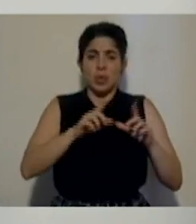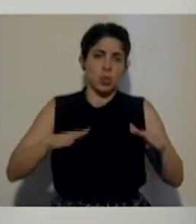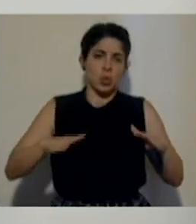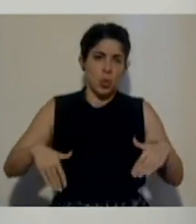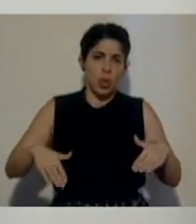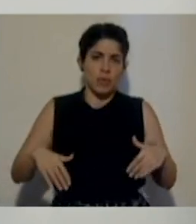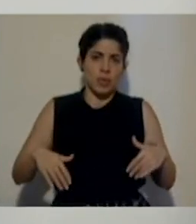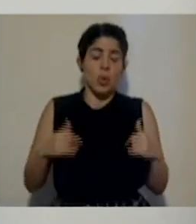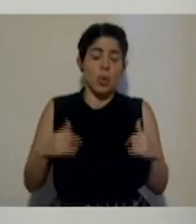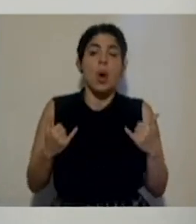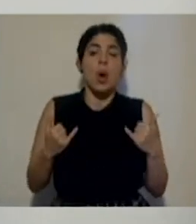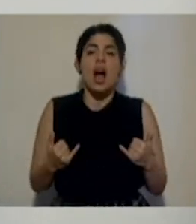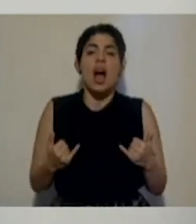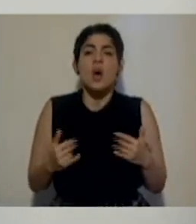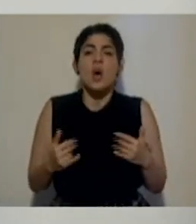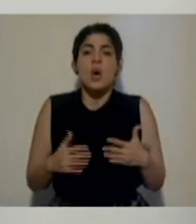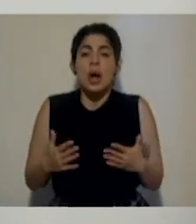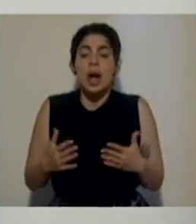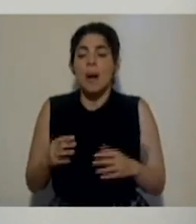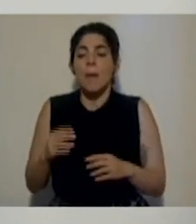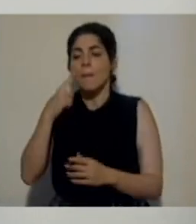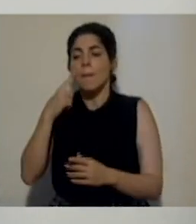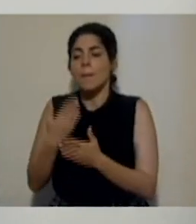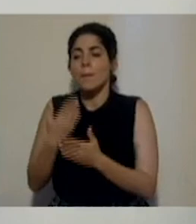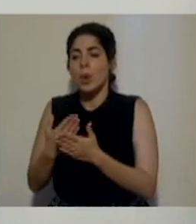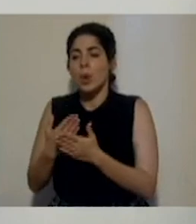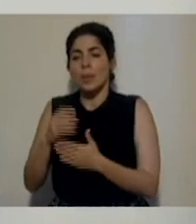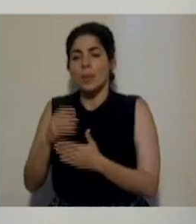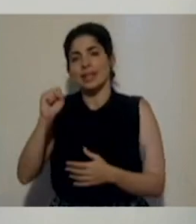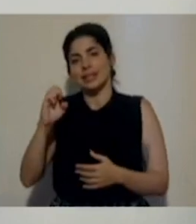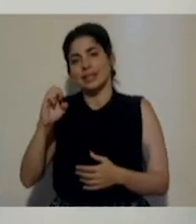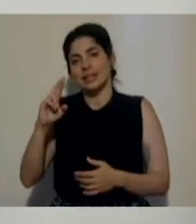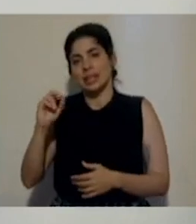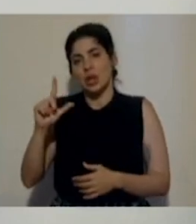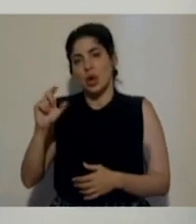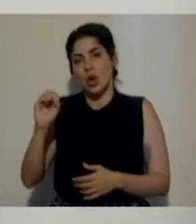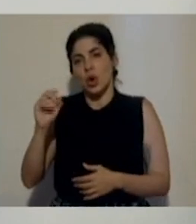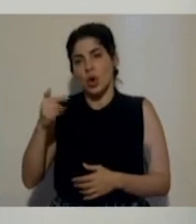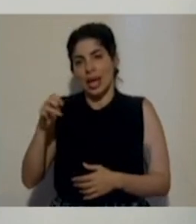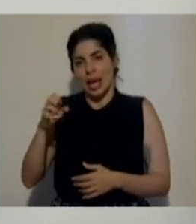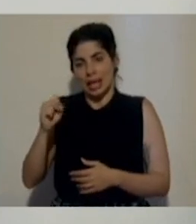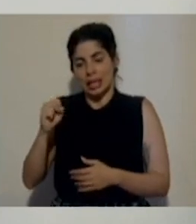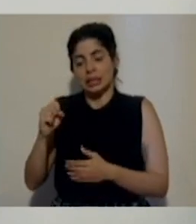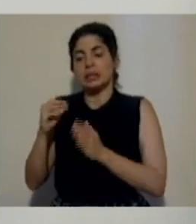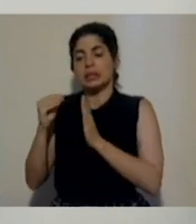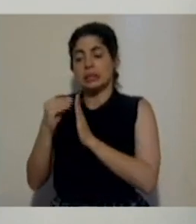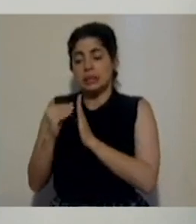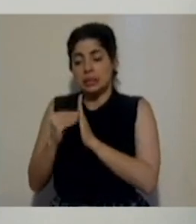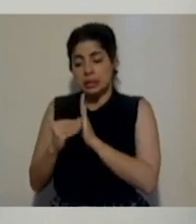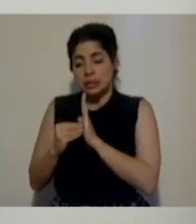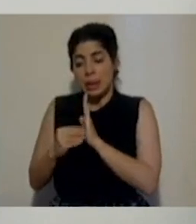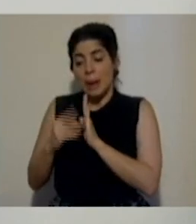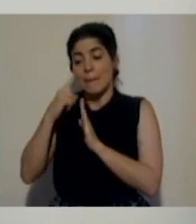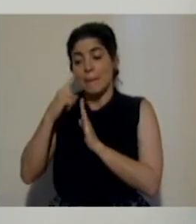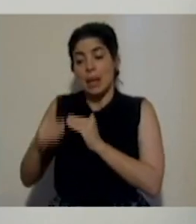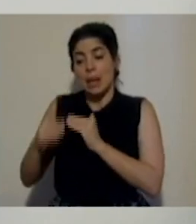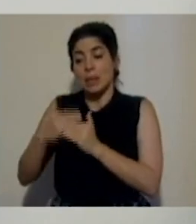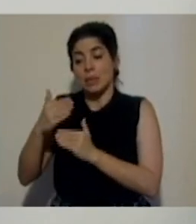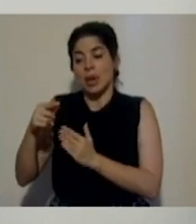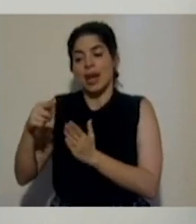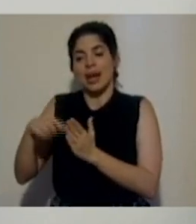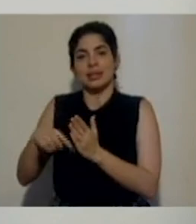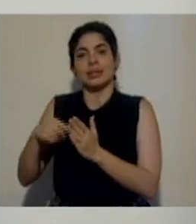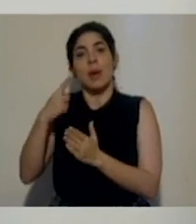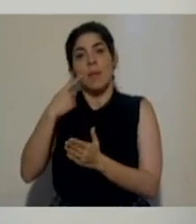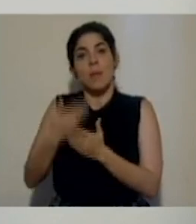más bien estamos con las pruebas serológicas, haciendo esa inscripción para que ya ellas puedan ser utilizadas a